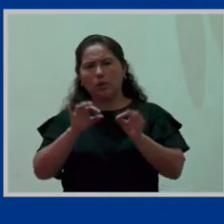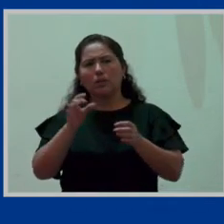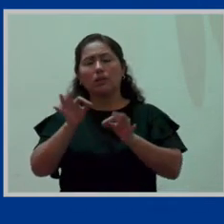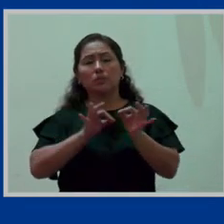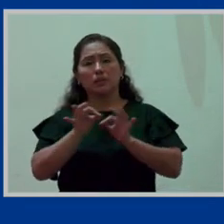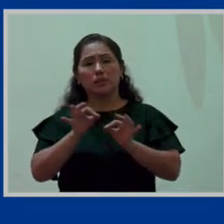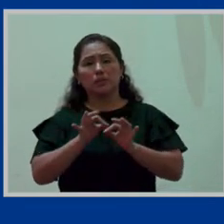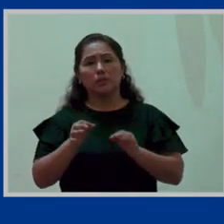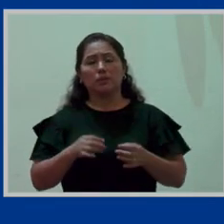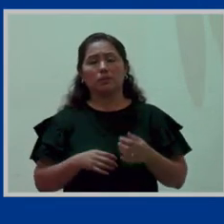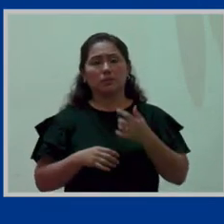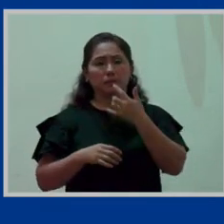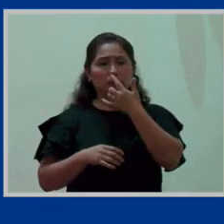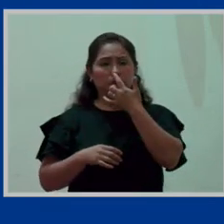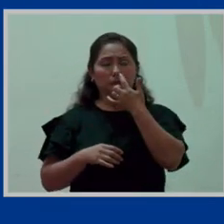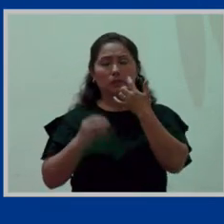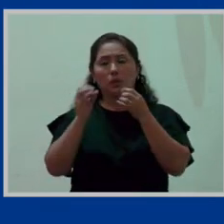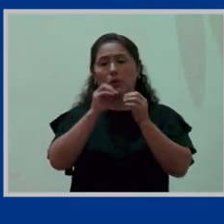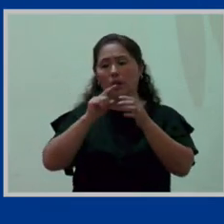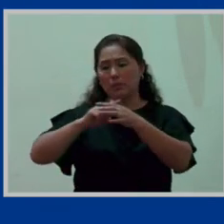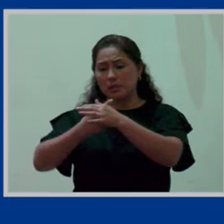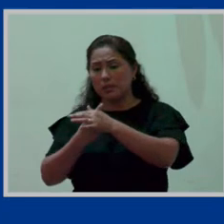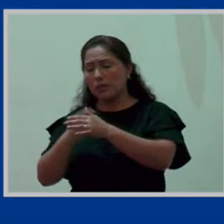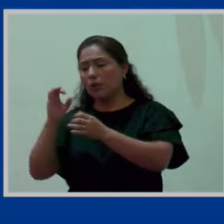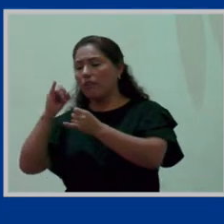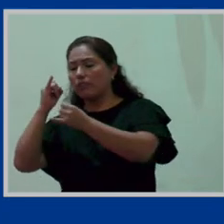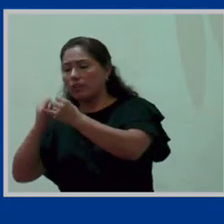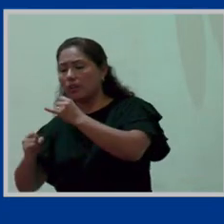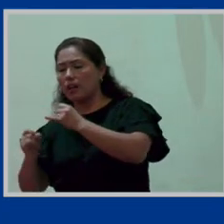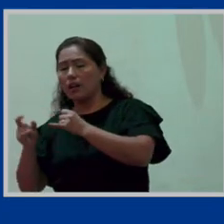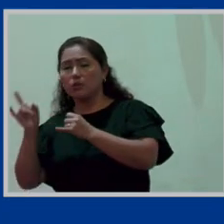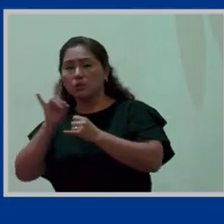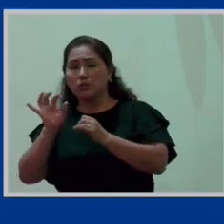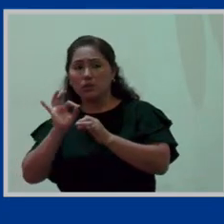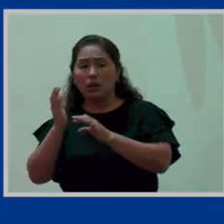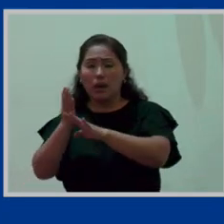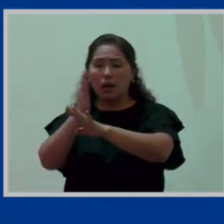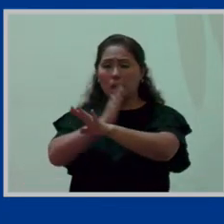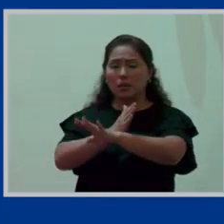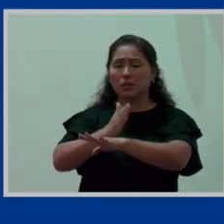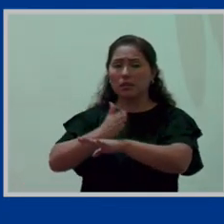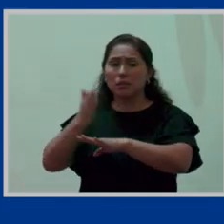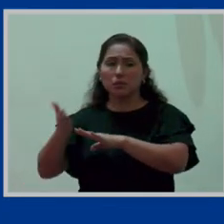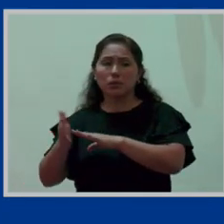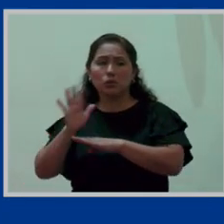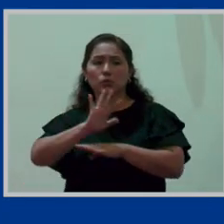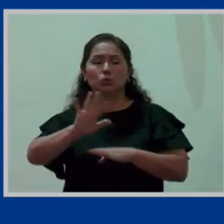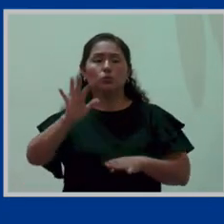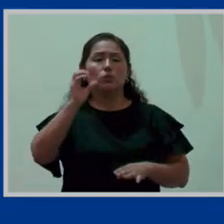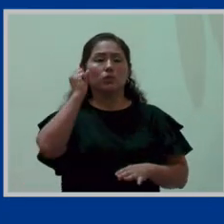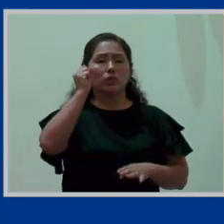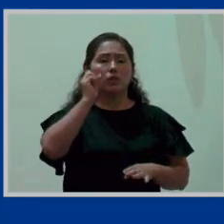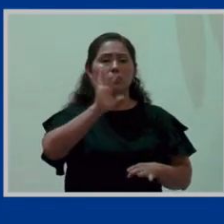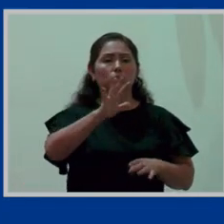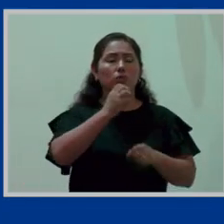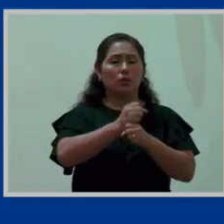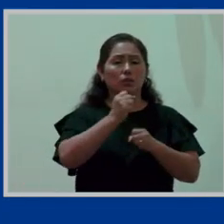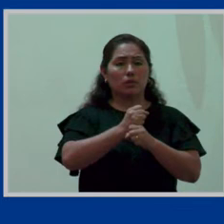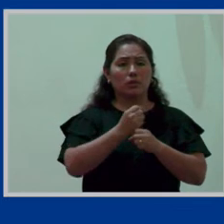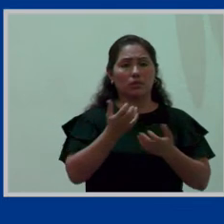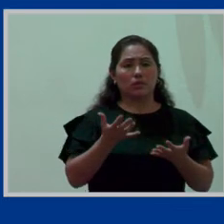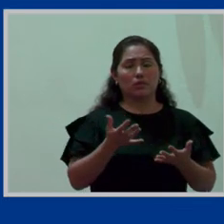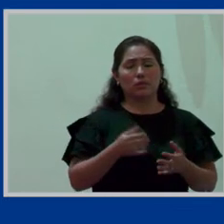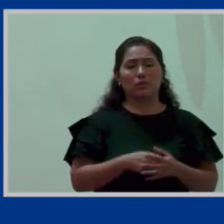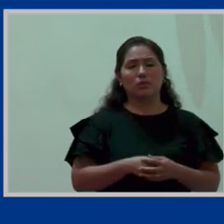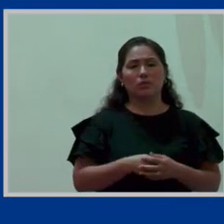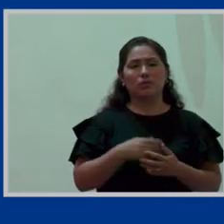bien al principio o bien al final no se utiliza durante porque también una de las fuentes del derecho laboral es la costumbre y